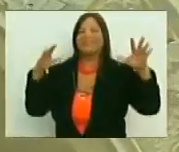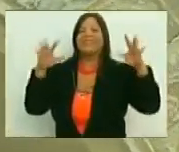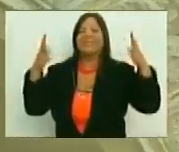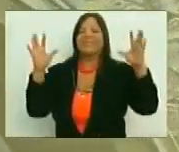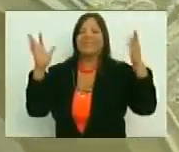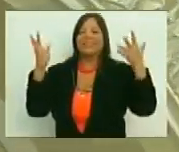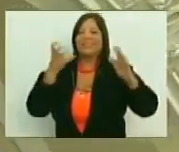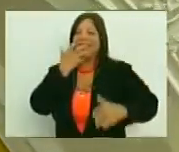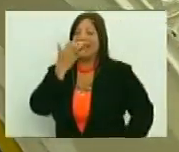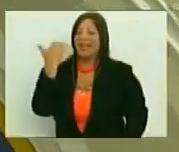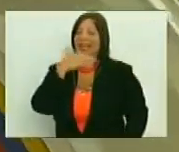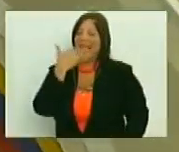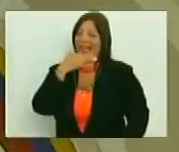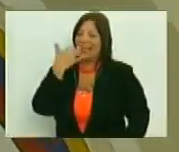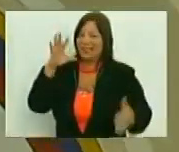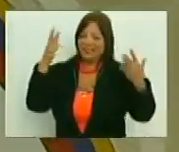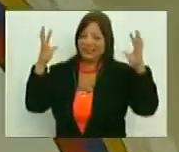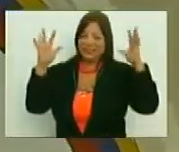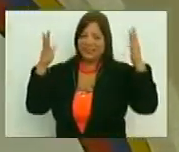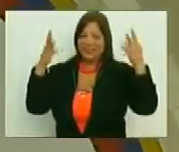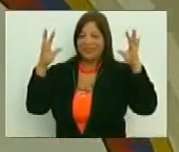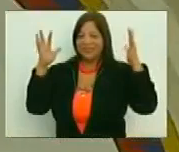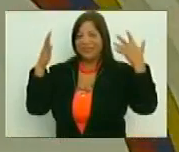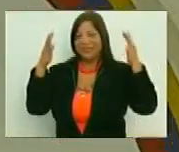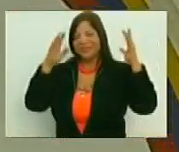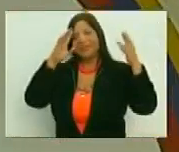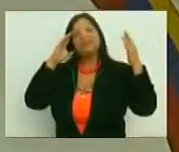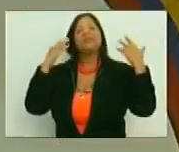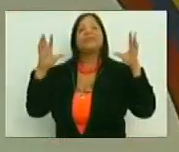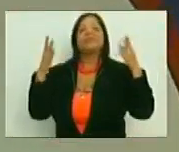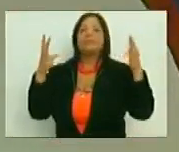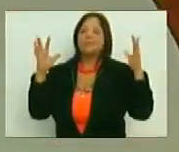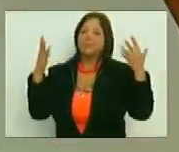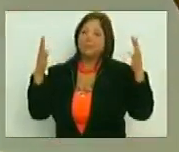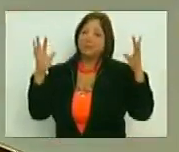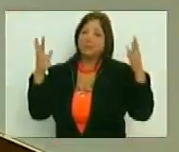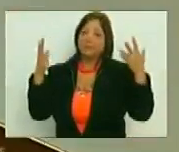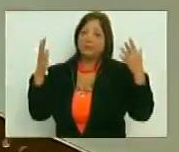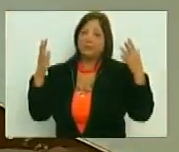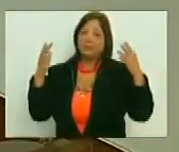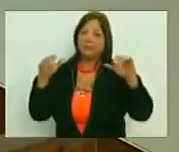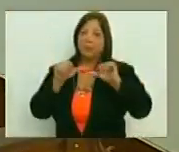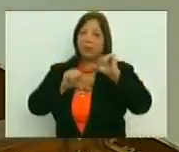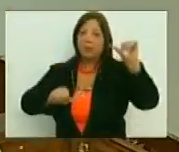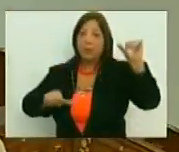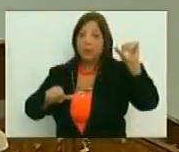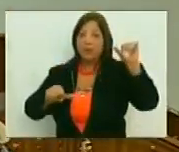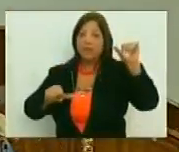a mí me pasó nada aquí,